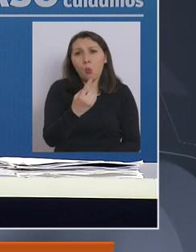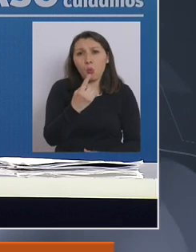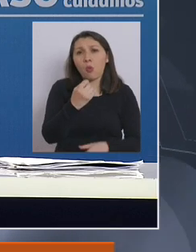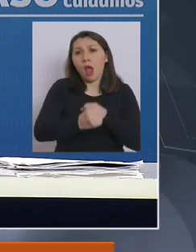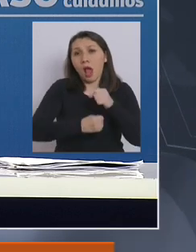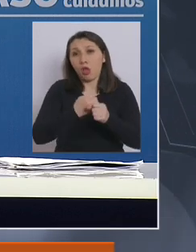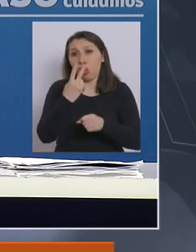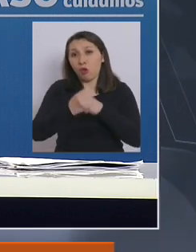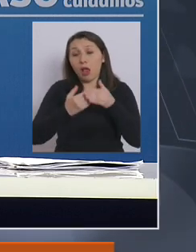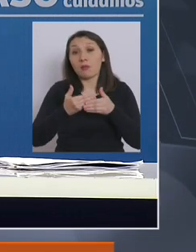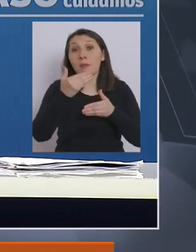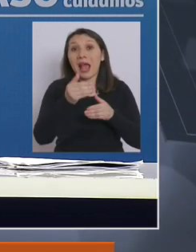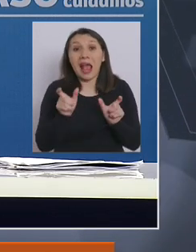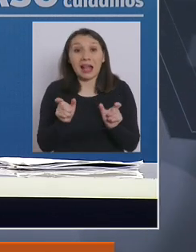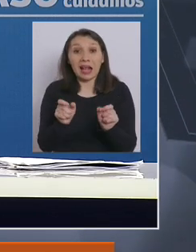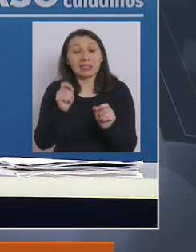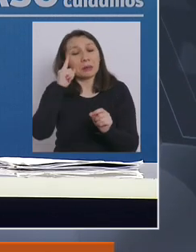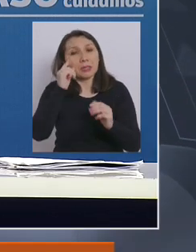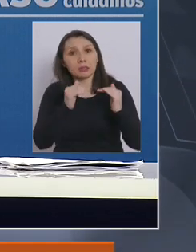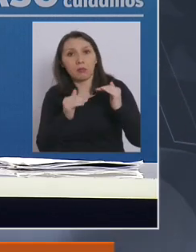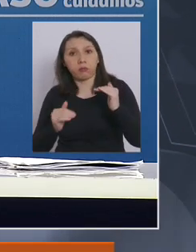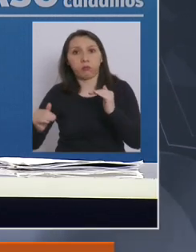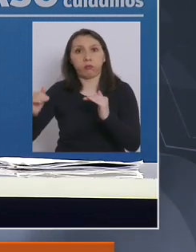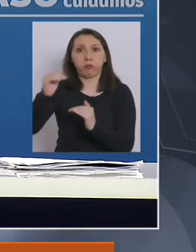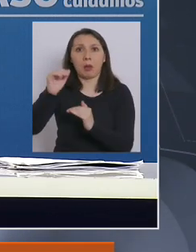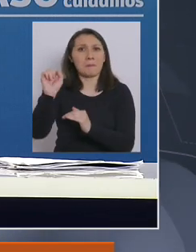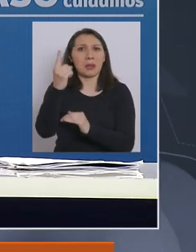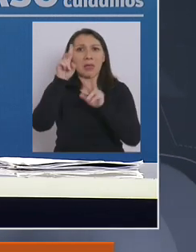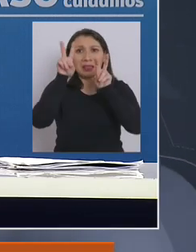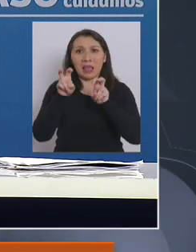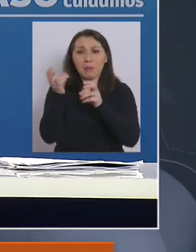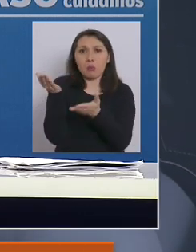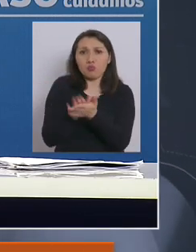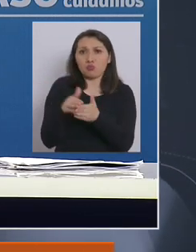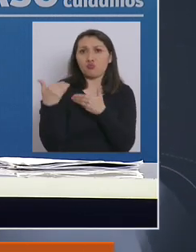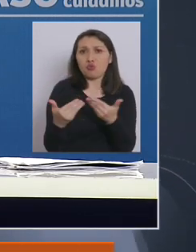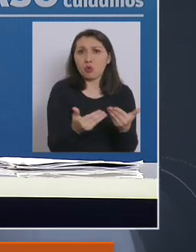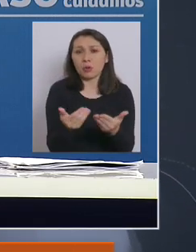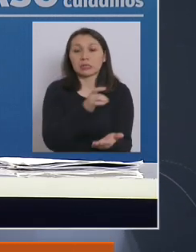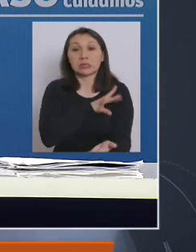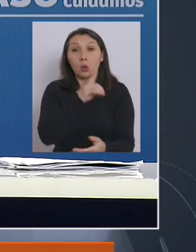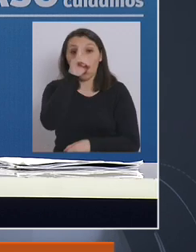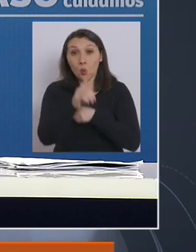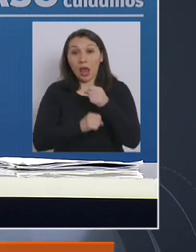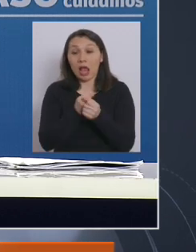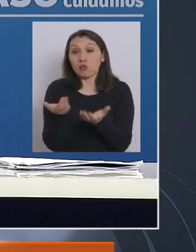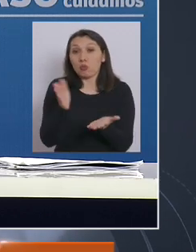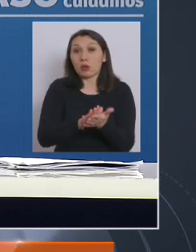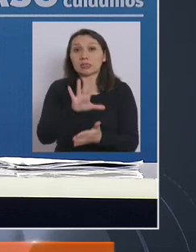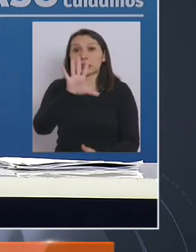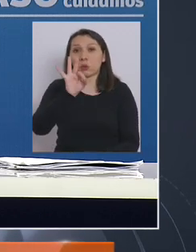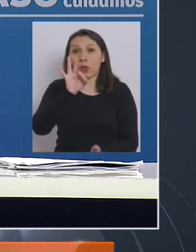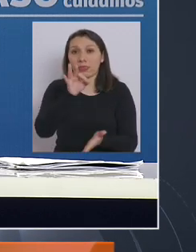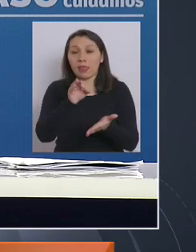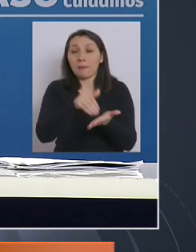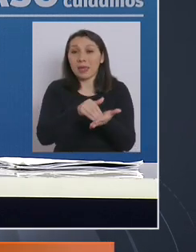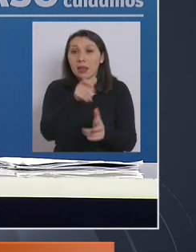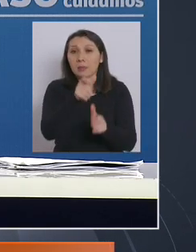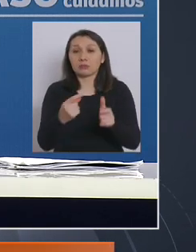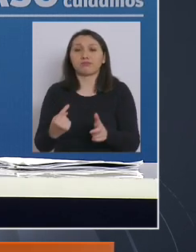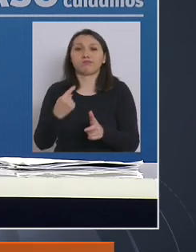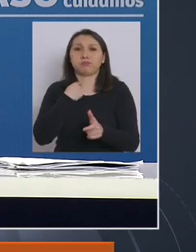dos años más cáncer va a ser la primera causa de muerte en Chile. Al año, en Chile tenemos 50.000 pacientes